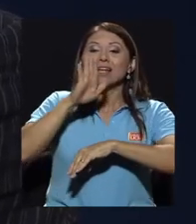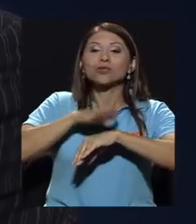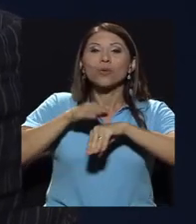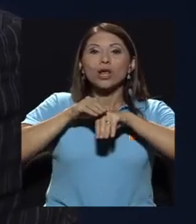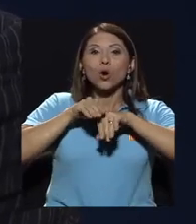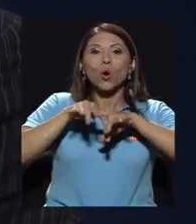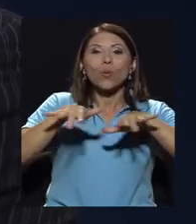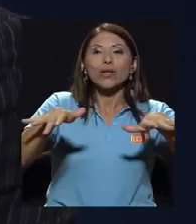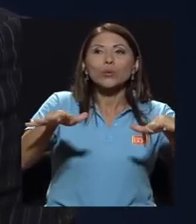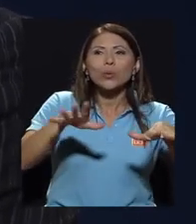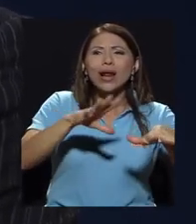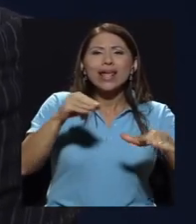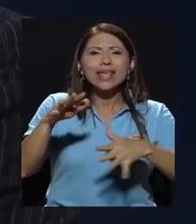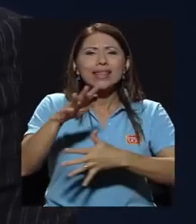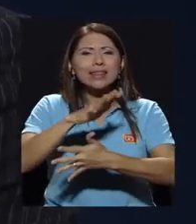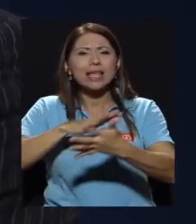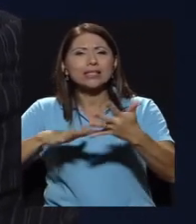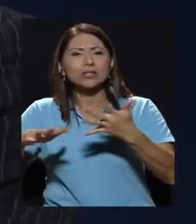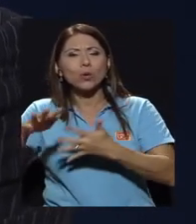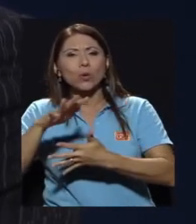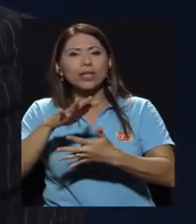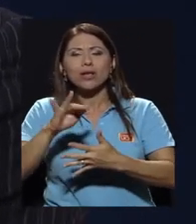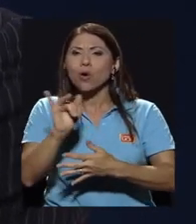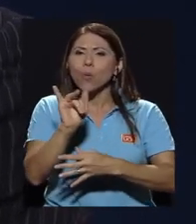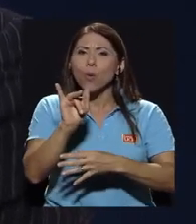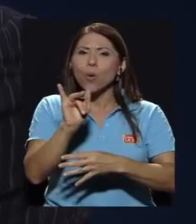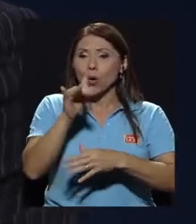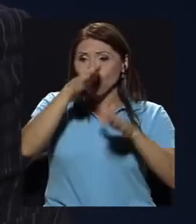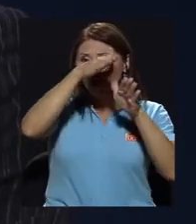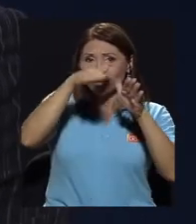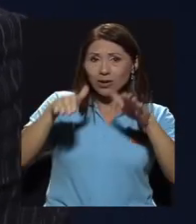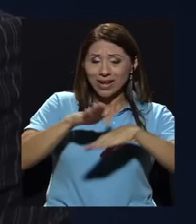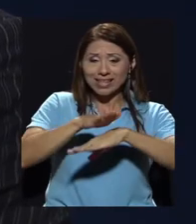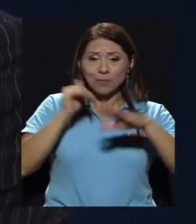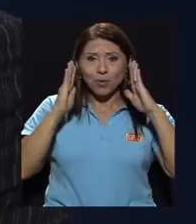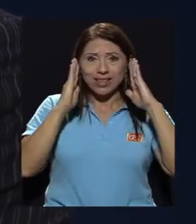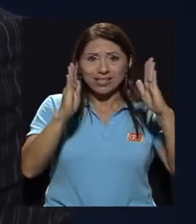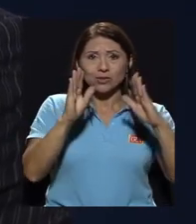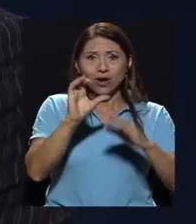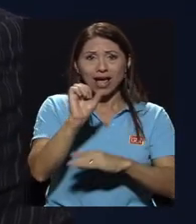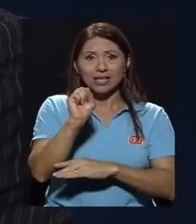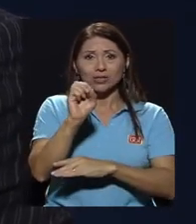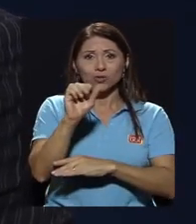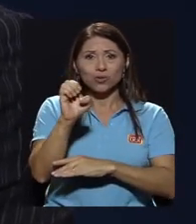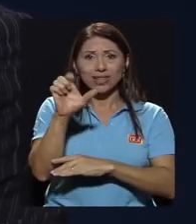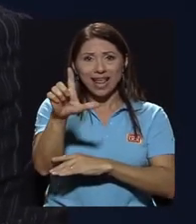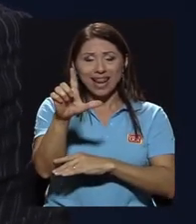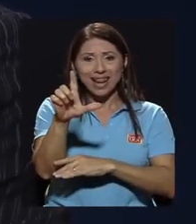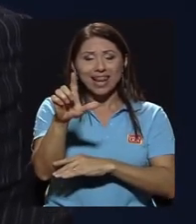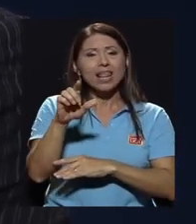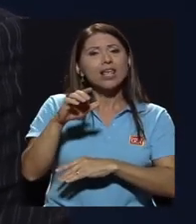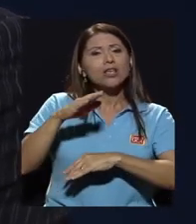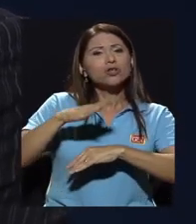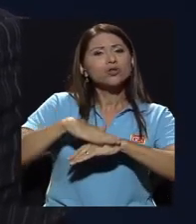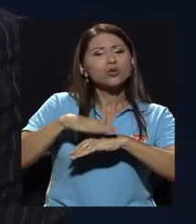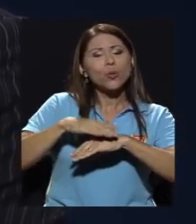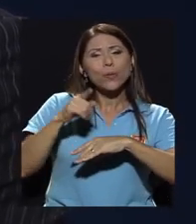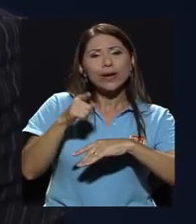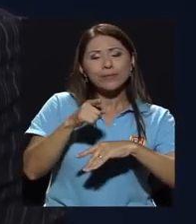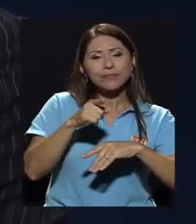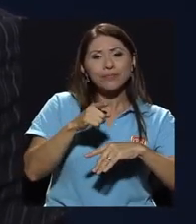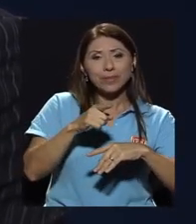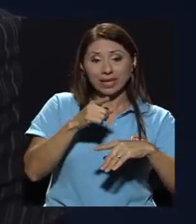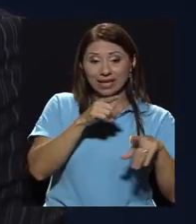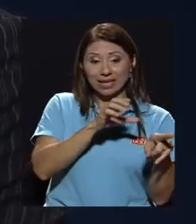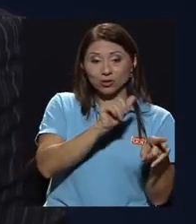y el desorden no más bien sí más bien una llamada de atención de la Contraloría hacia SUTEL en el caso específico de un informe que SUTEL